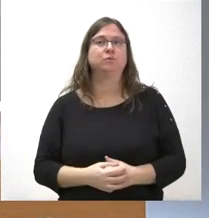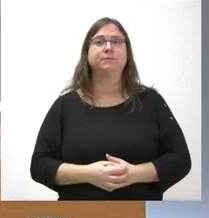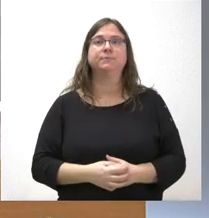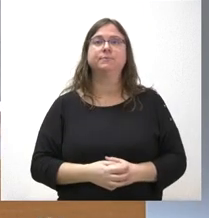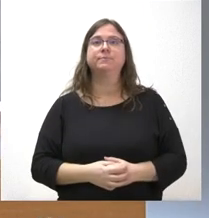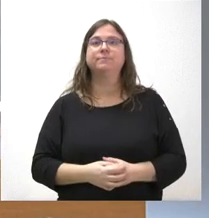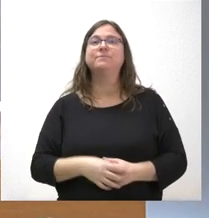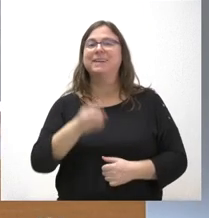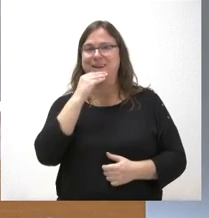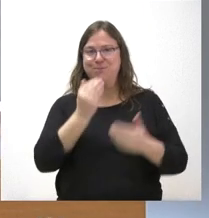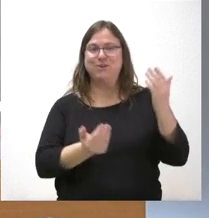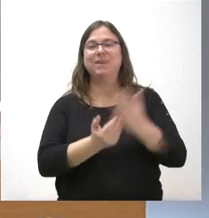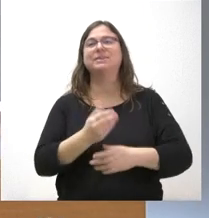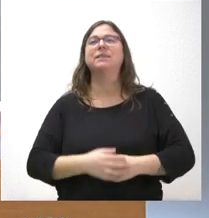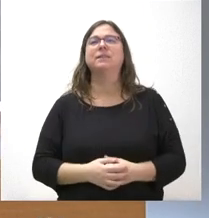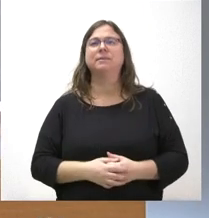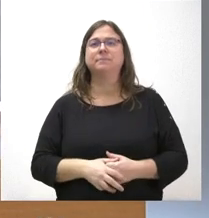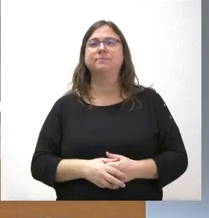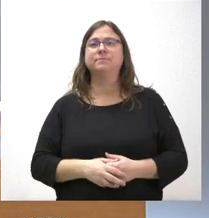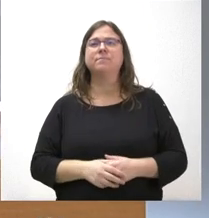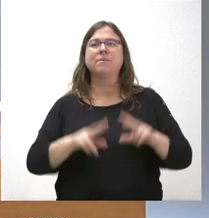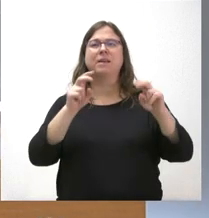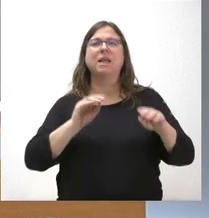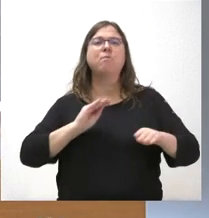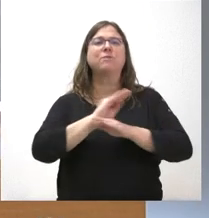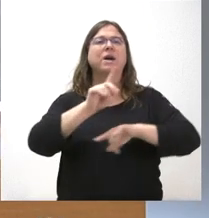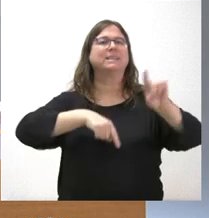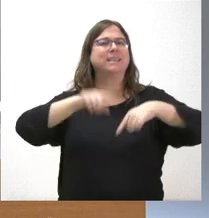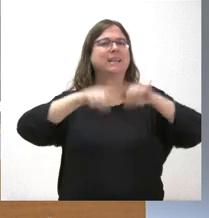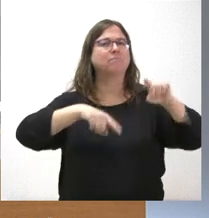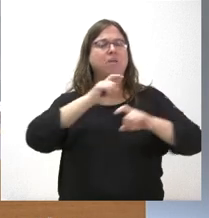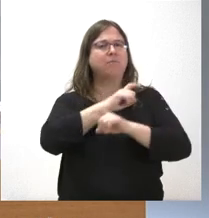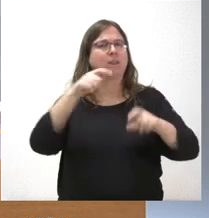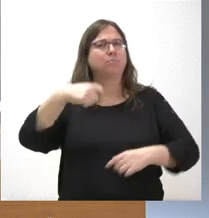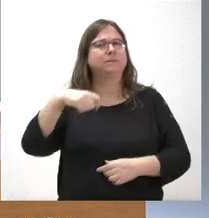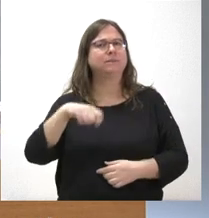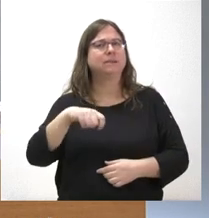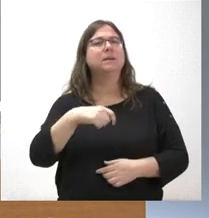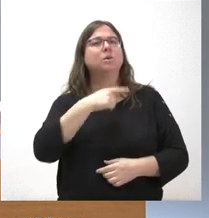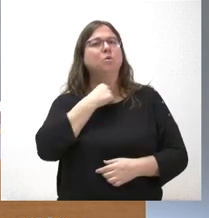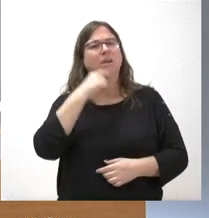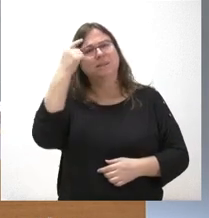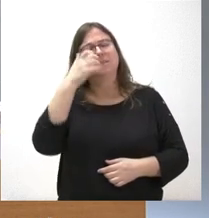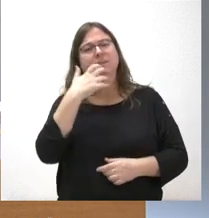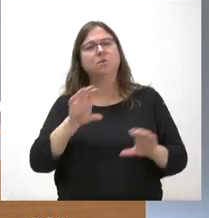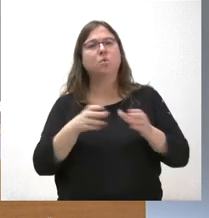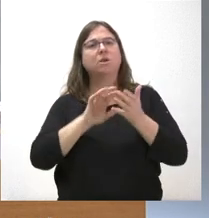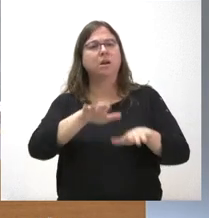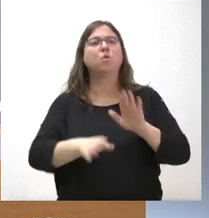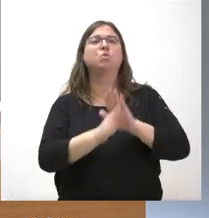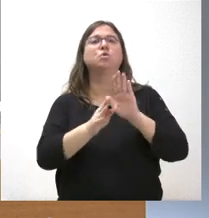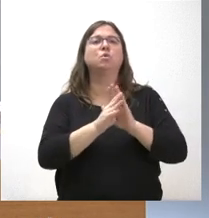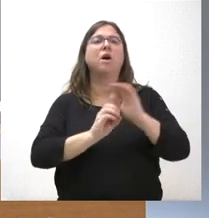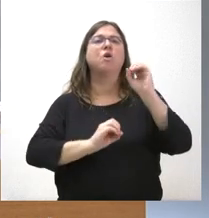¿Qué tal? Buenos días. Tenía varias cuestiones. Sobre las ayudas al transporte, también anunciadas por el presidente, me gustaría saber si la Junta va a mantener el porcentaje